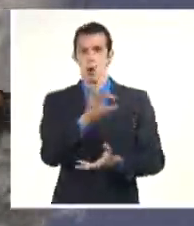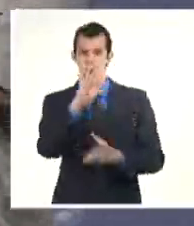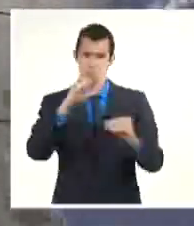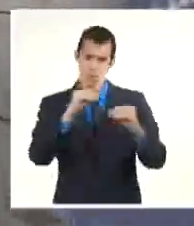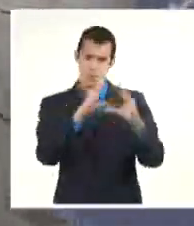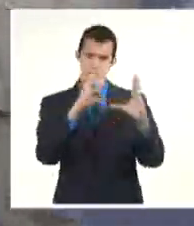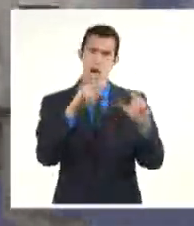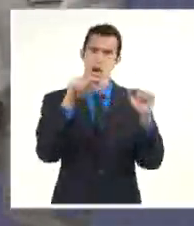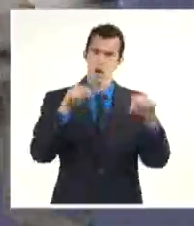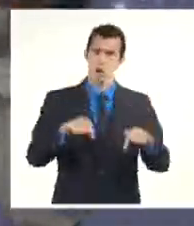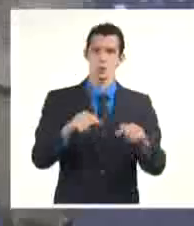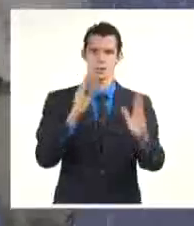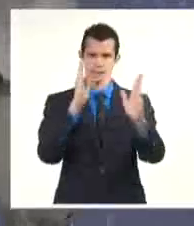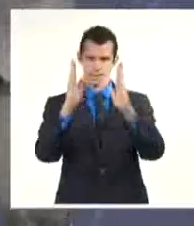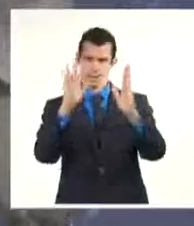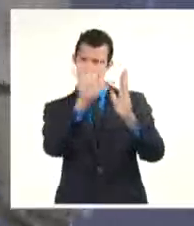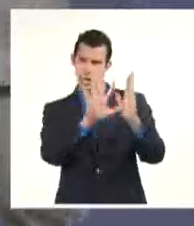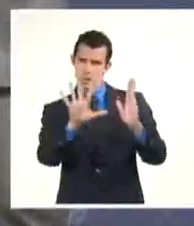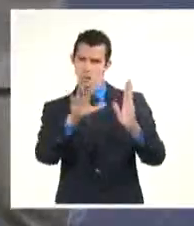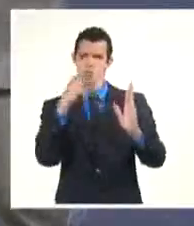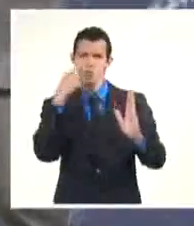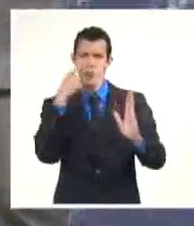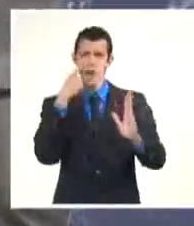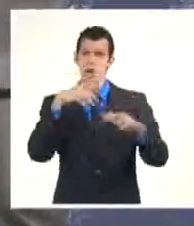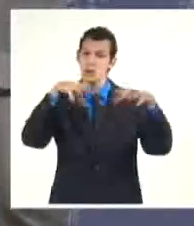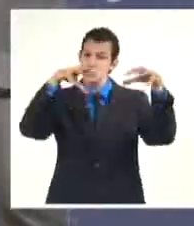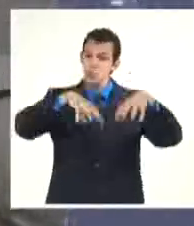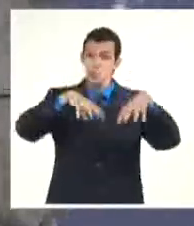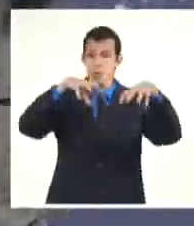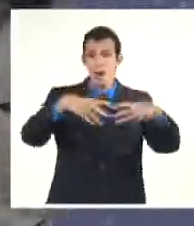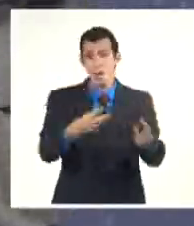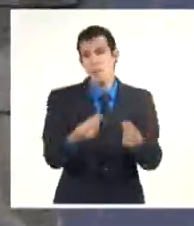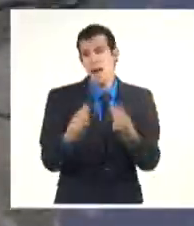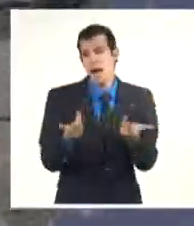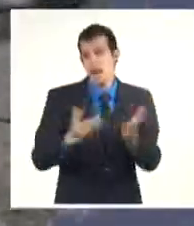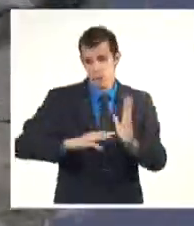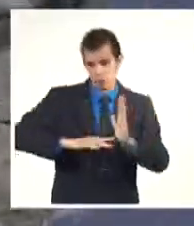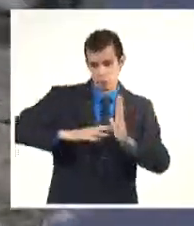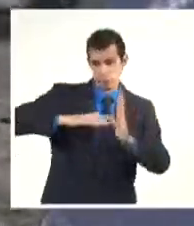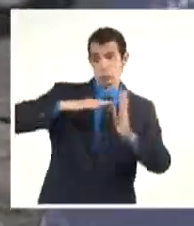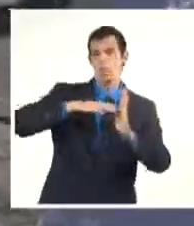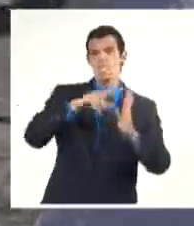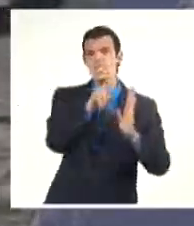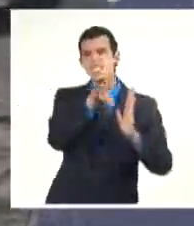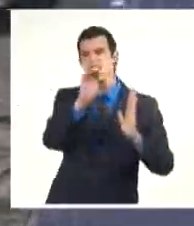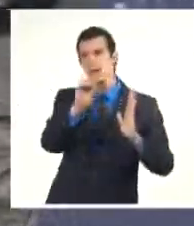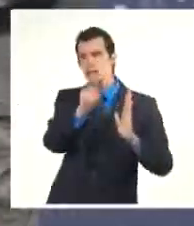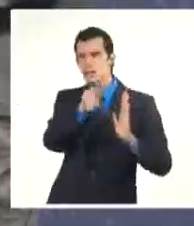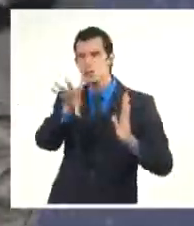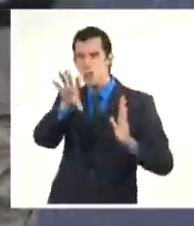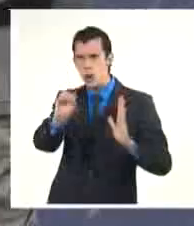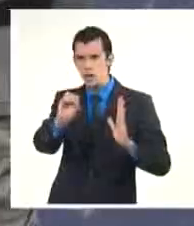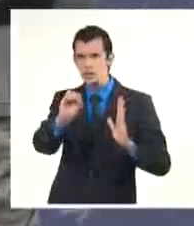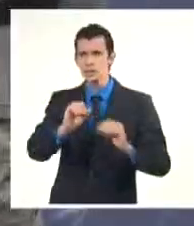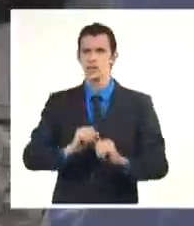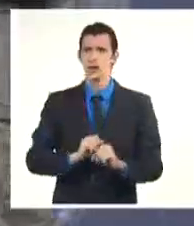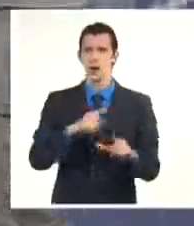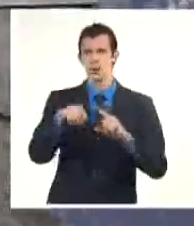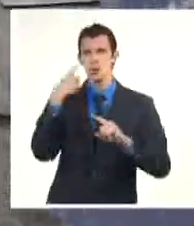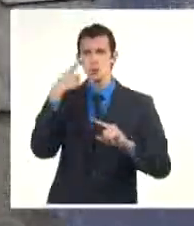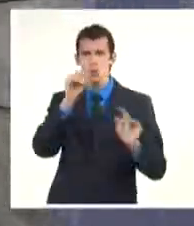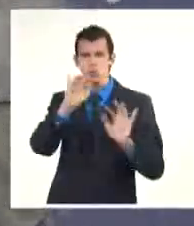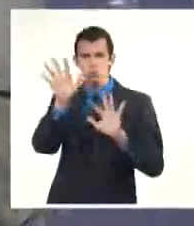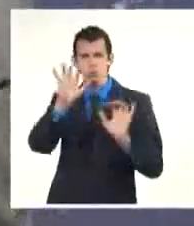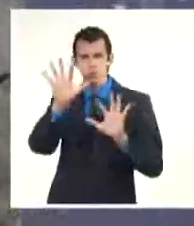acumulado en la región central entre 100 y 150 milímetros, y todavía estas áreas rojas y